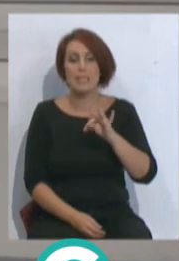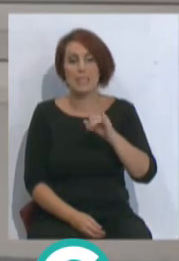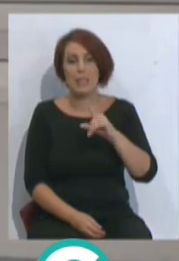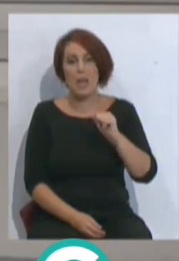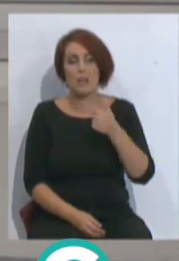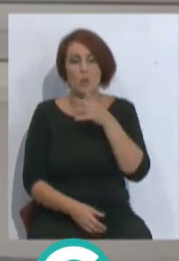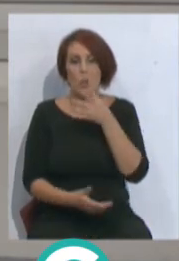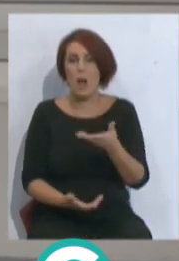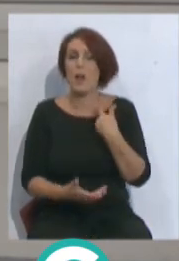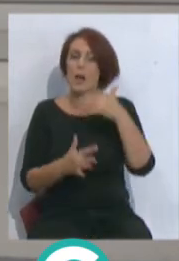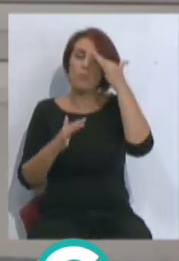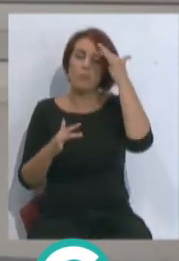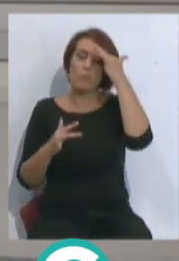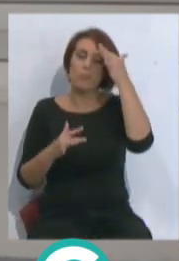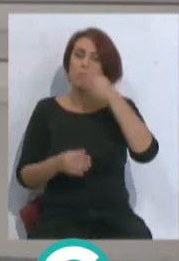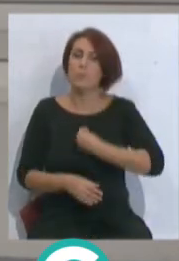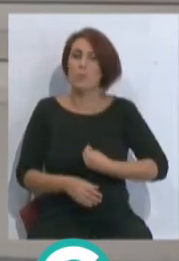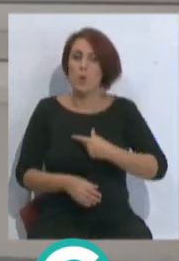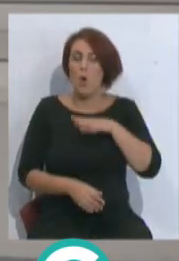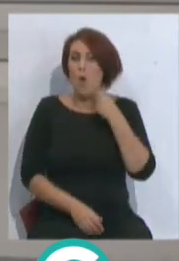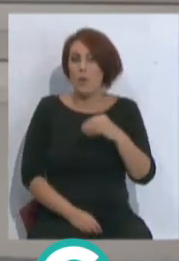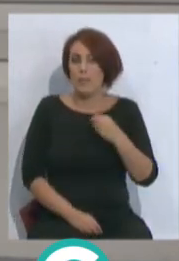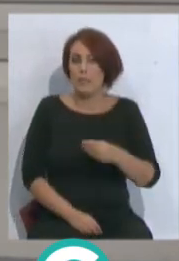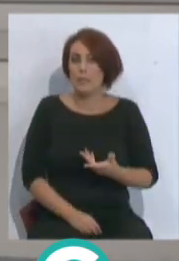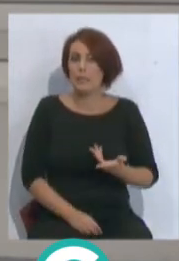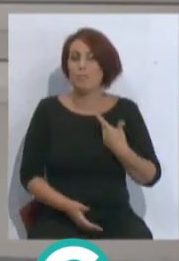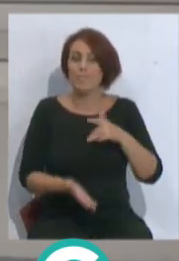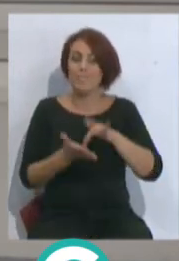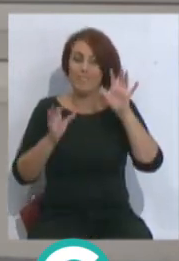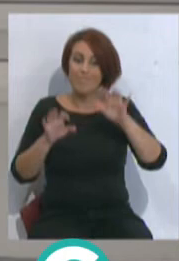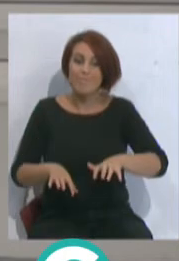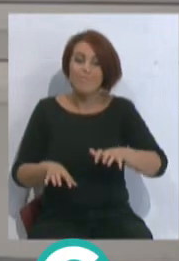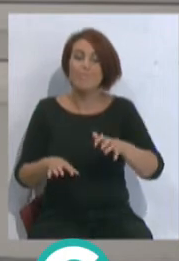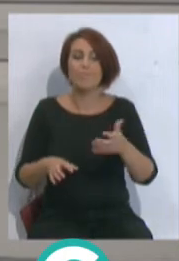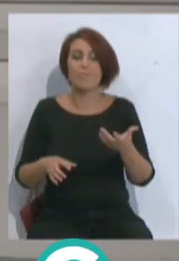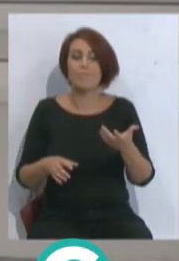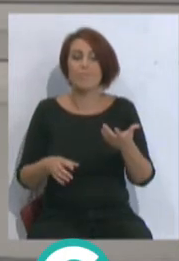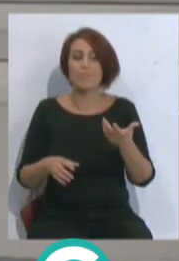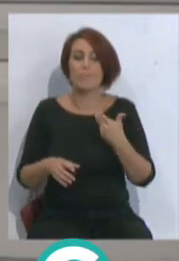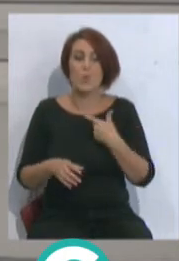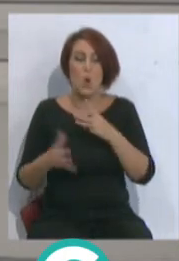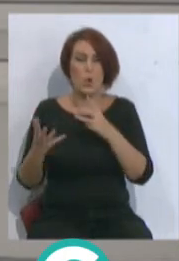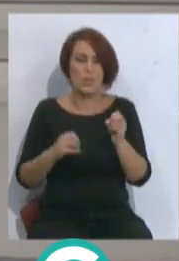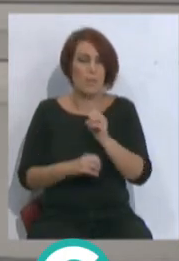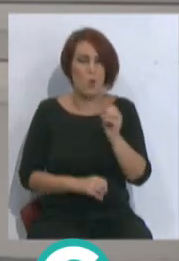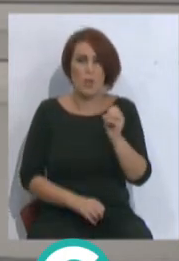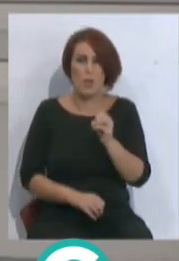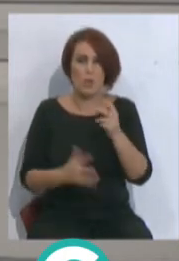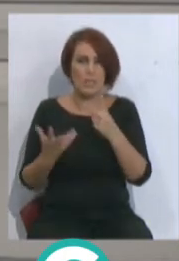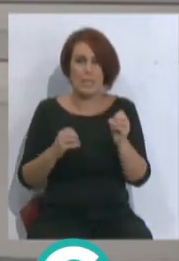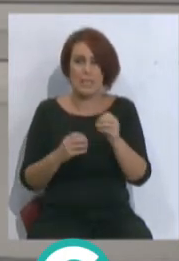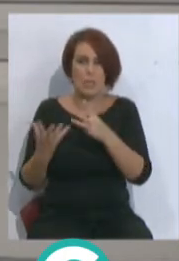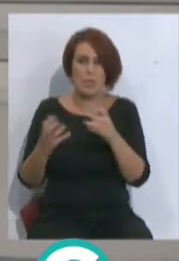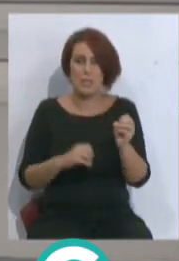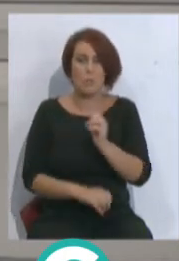ahora mismo la ilusión de los canteranos, ¿no? cuando Cádiz se nutría en un 80%, un 70